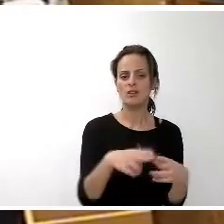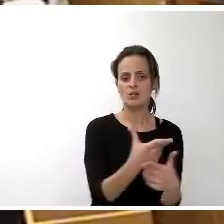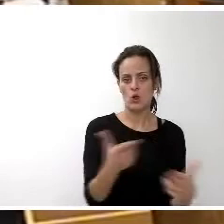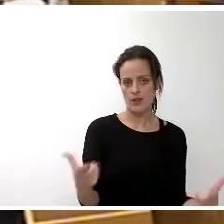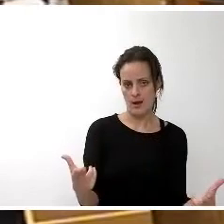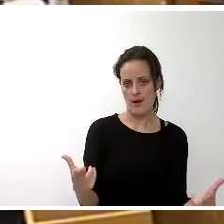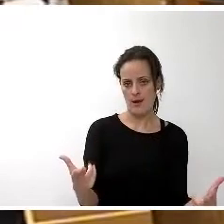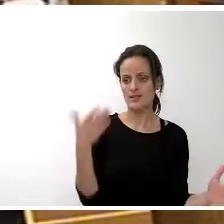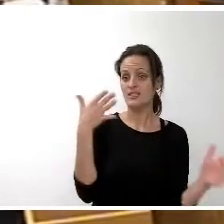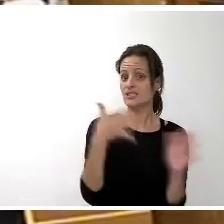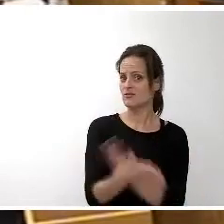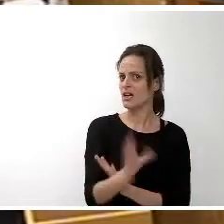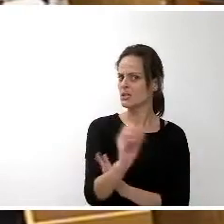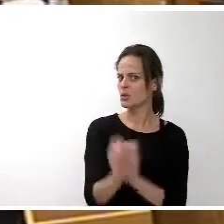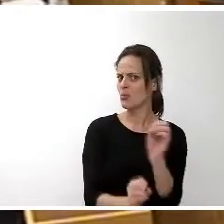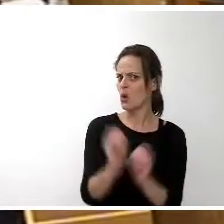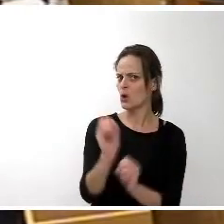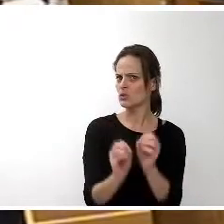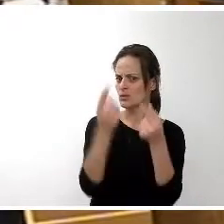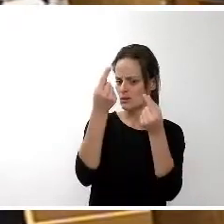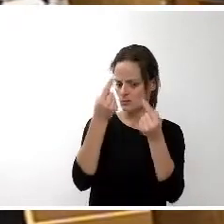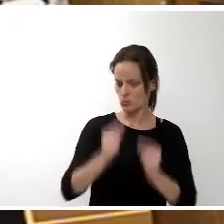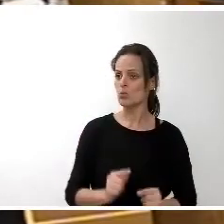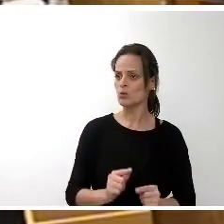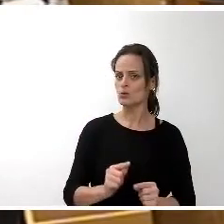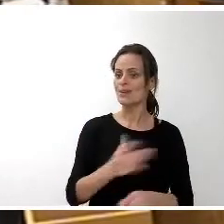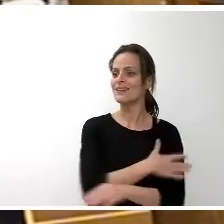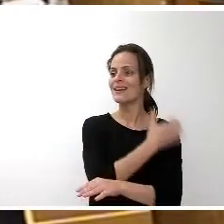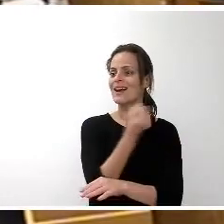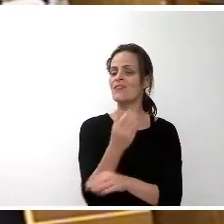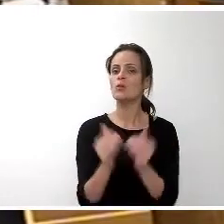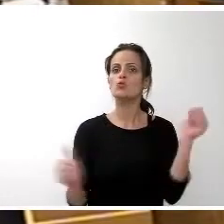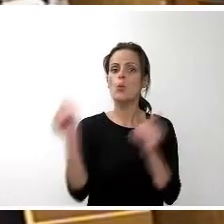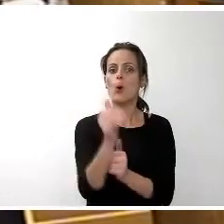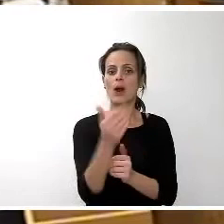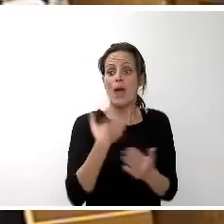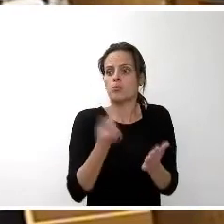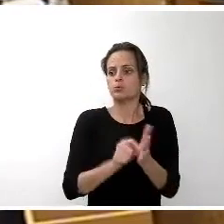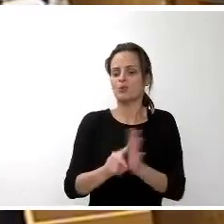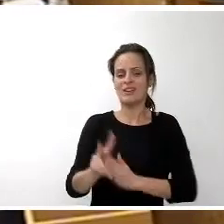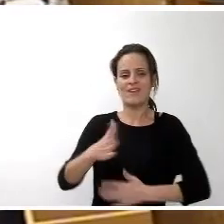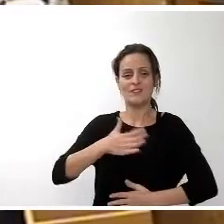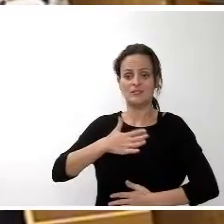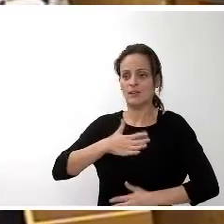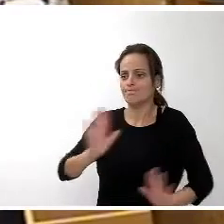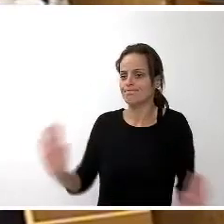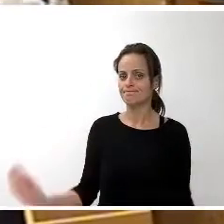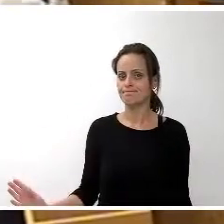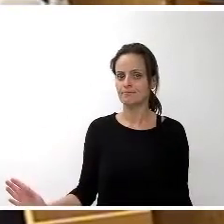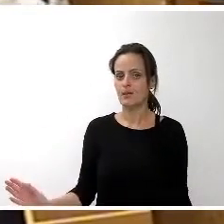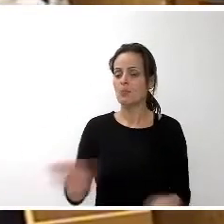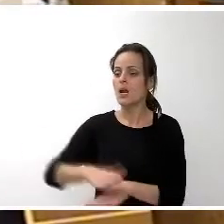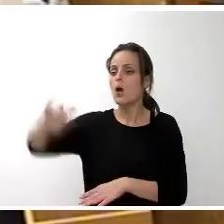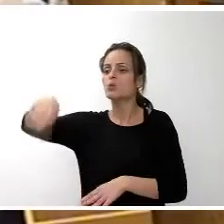ampliamente el 50% del presupuesto de este cabello es una cuestión de concepción para ustedes la cuestión social